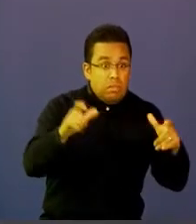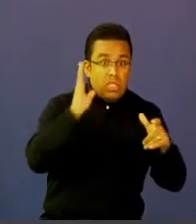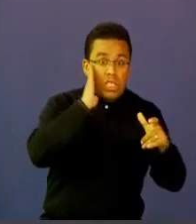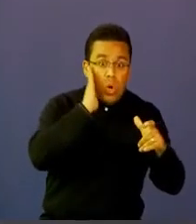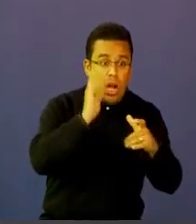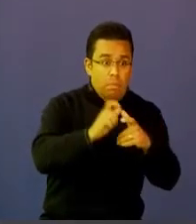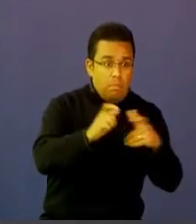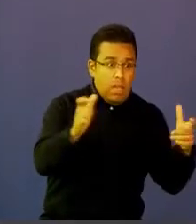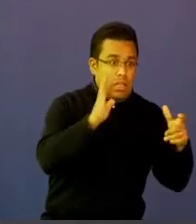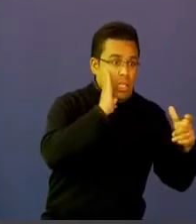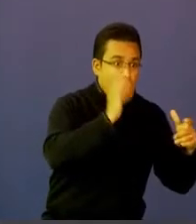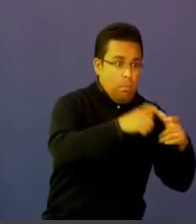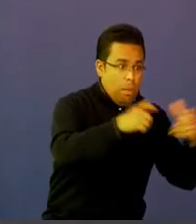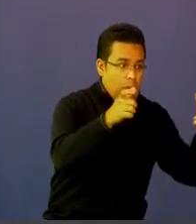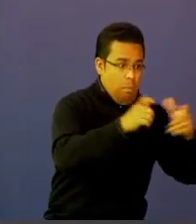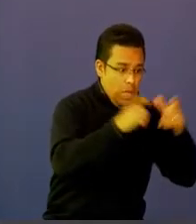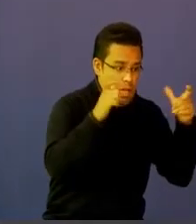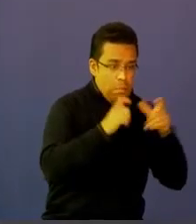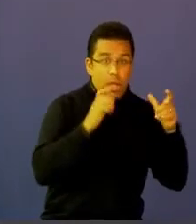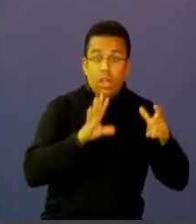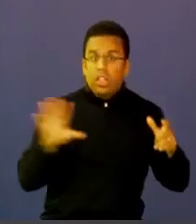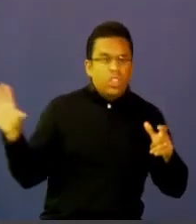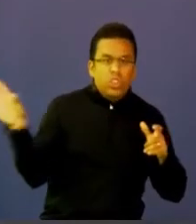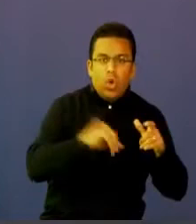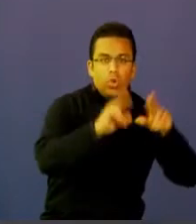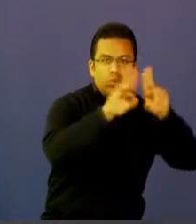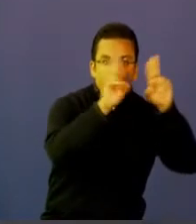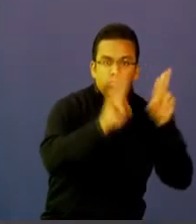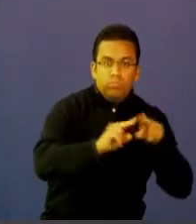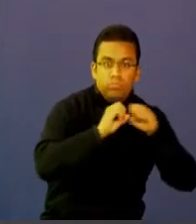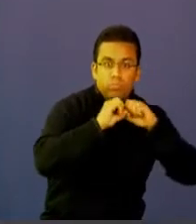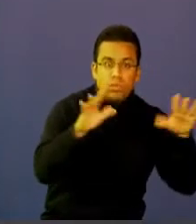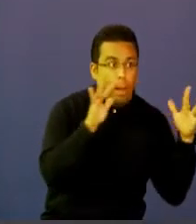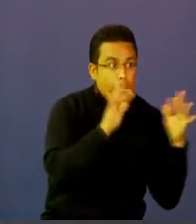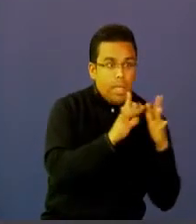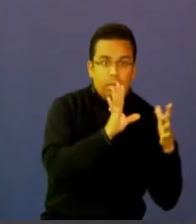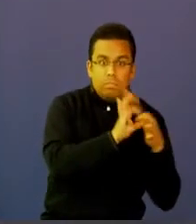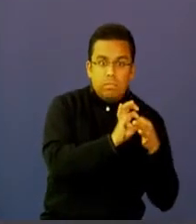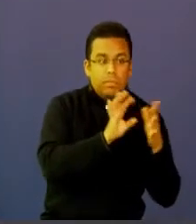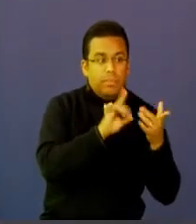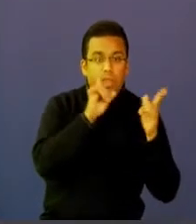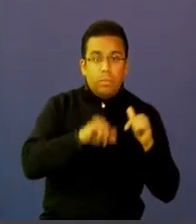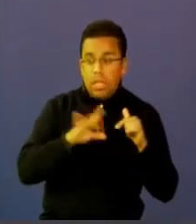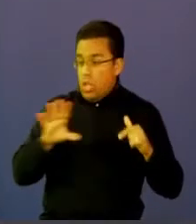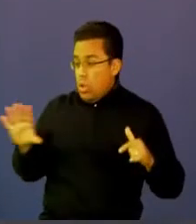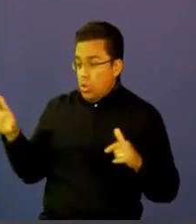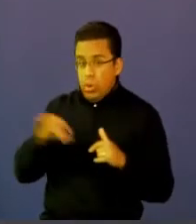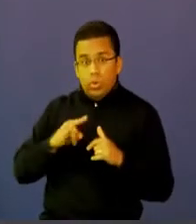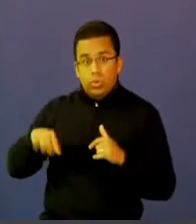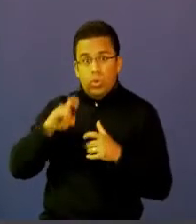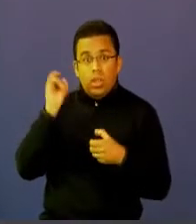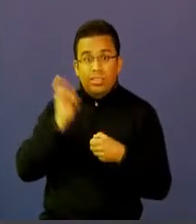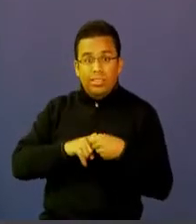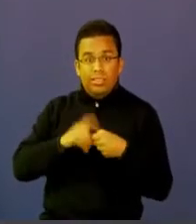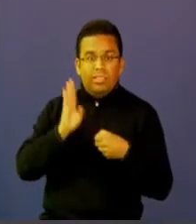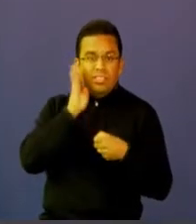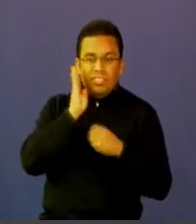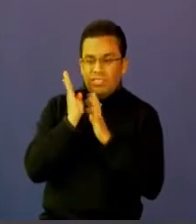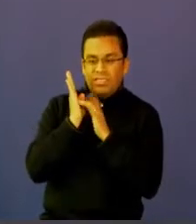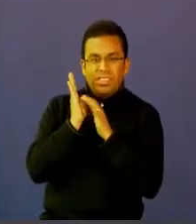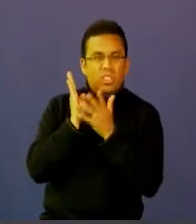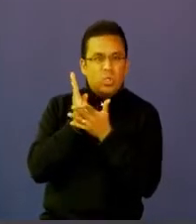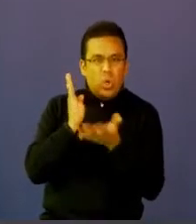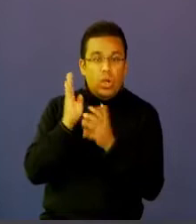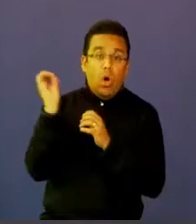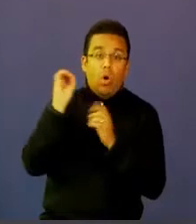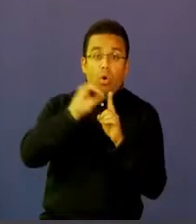el día, que todos los ciudadanos están conectados a Internet, que todos los usuarios están conectados a un plan de datos o a una